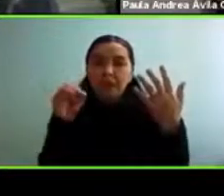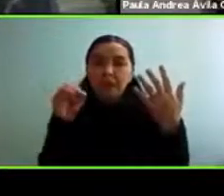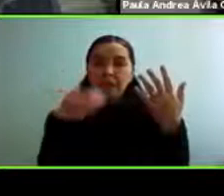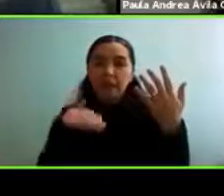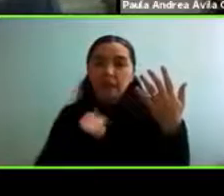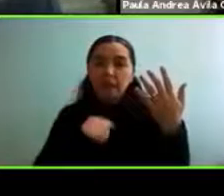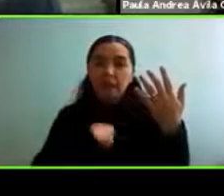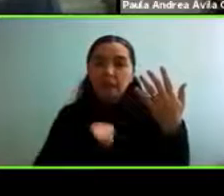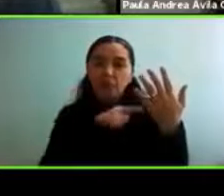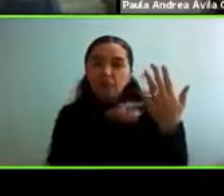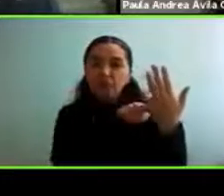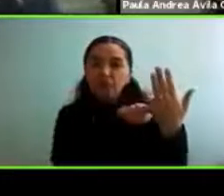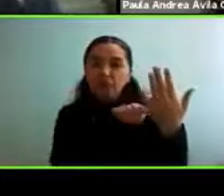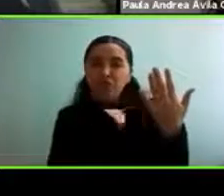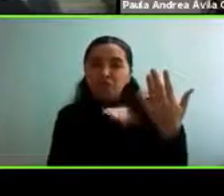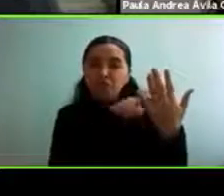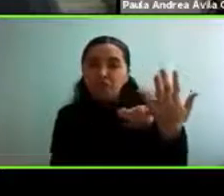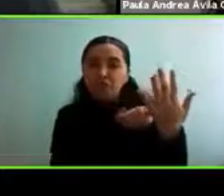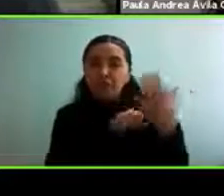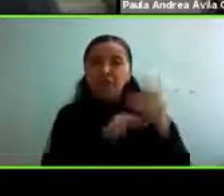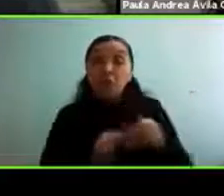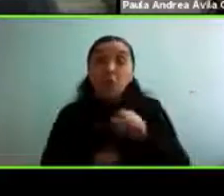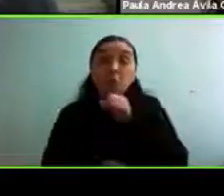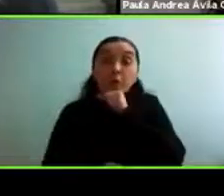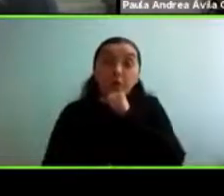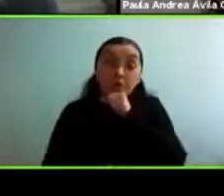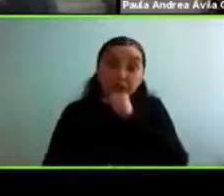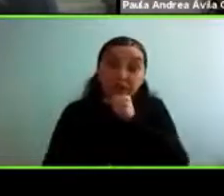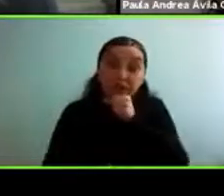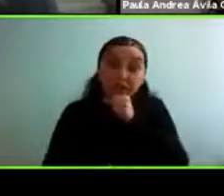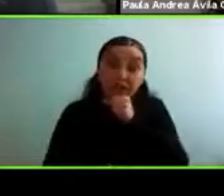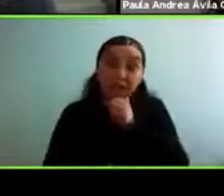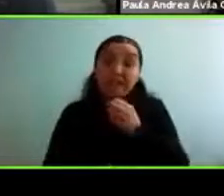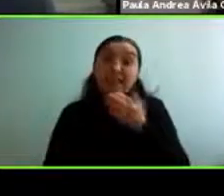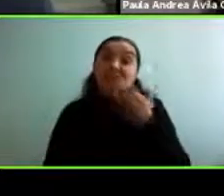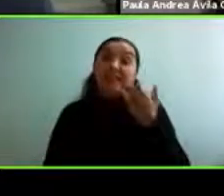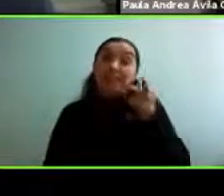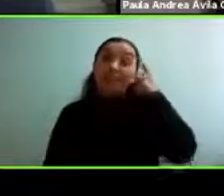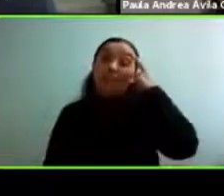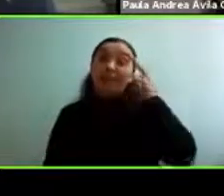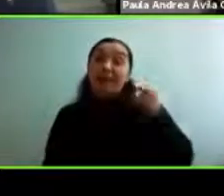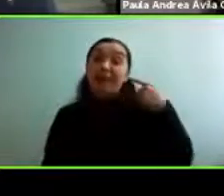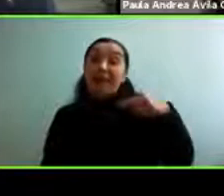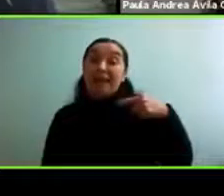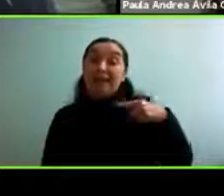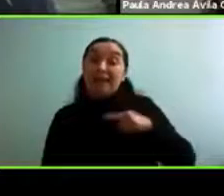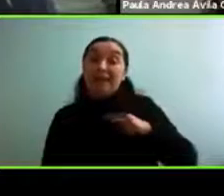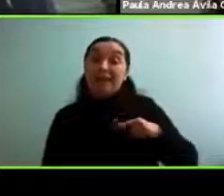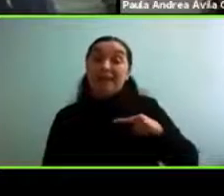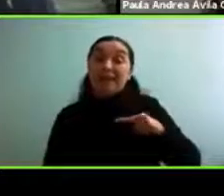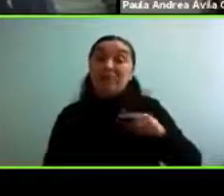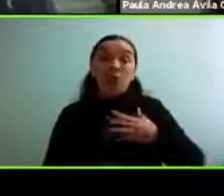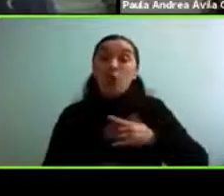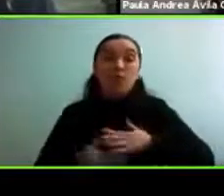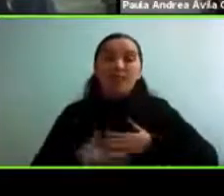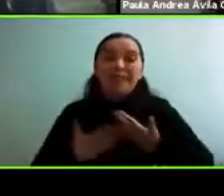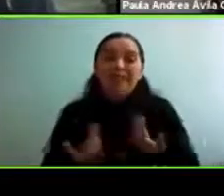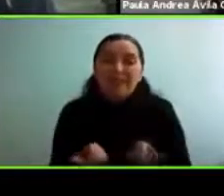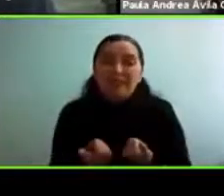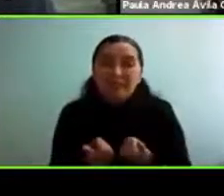y como la vejez tiene mala prensa muchas veces no es una sensación agradable